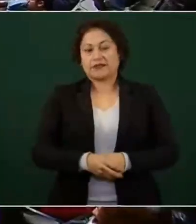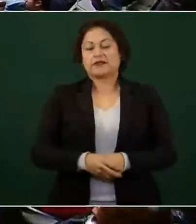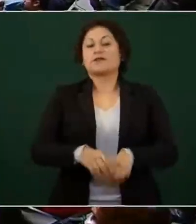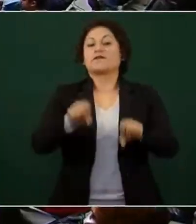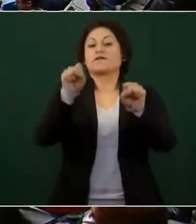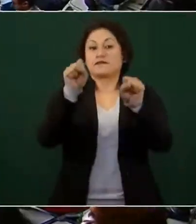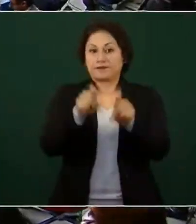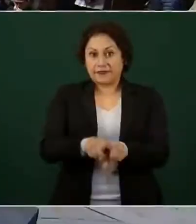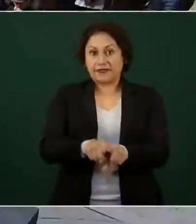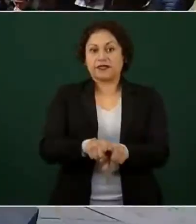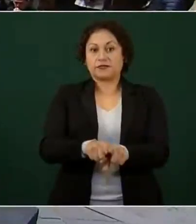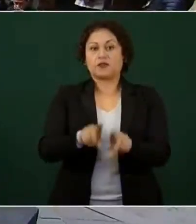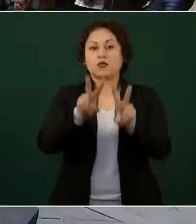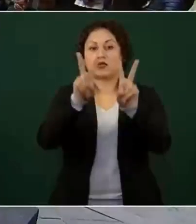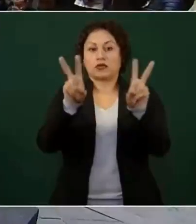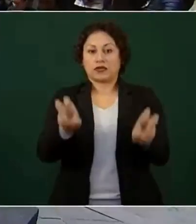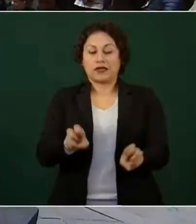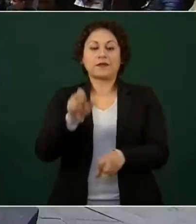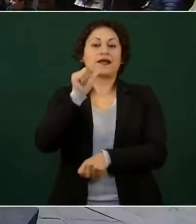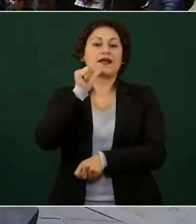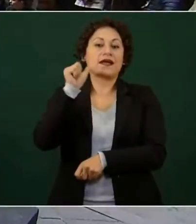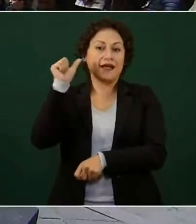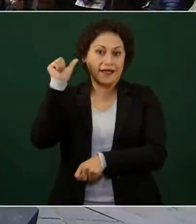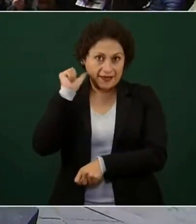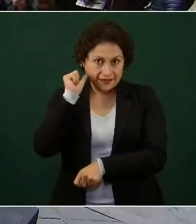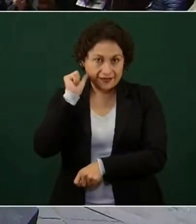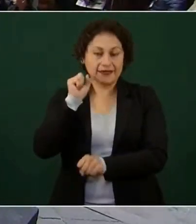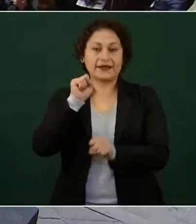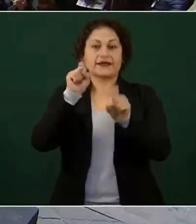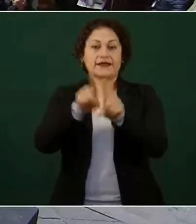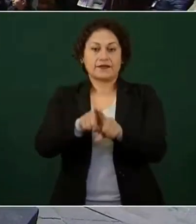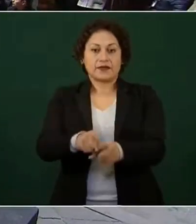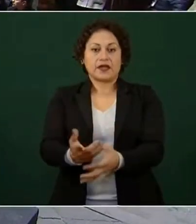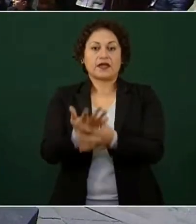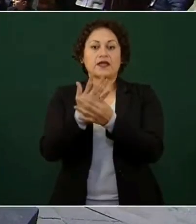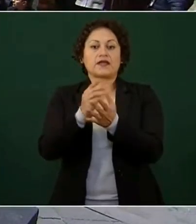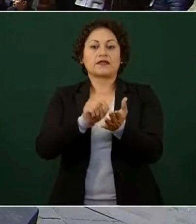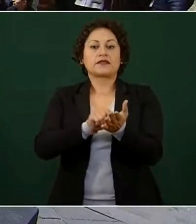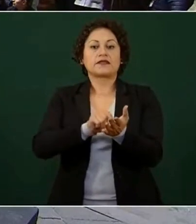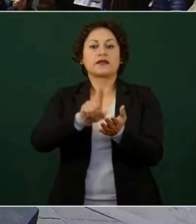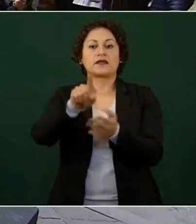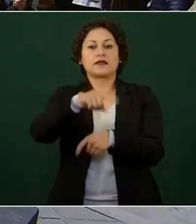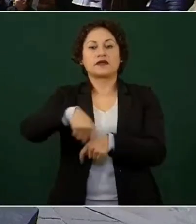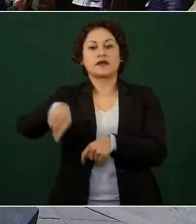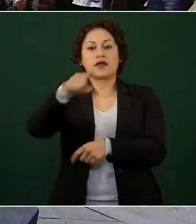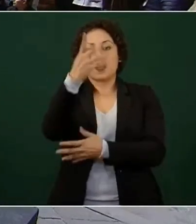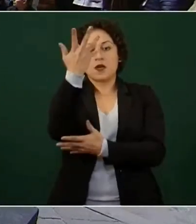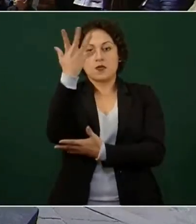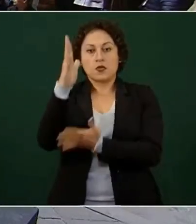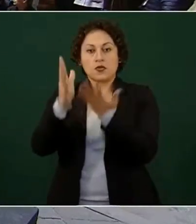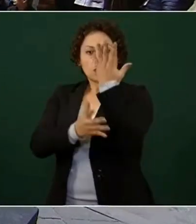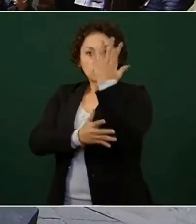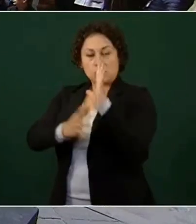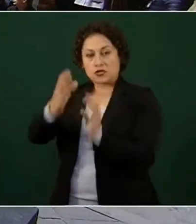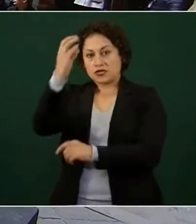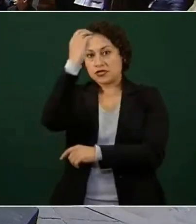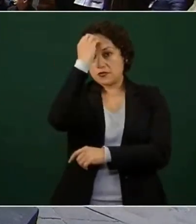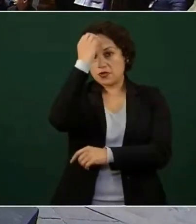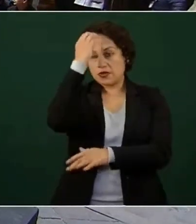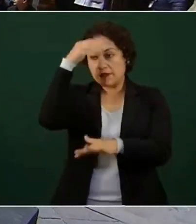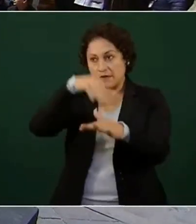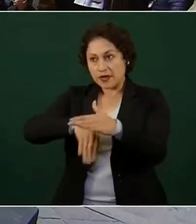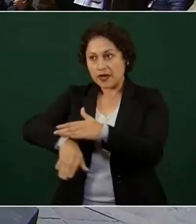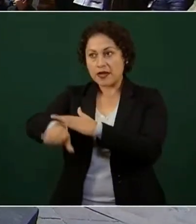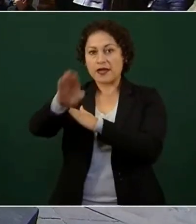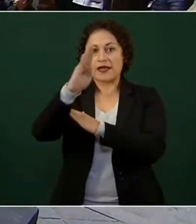También a sus actividades del día de ayer publicó que visitó el Bosque de Chapultepec, puntualmente lo que es el Complejo Cultural Los Pinos, la